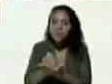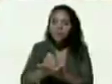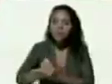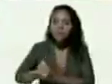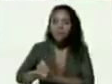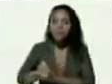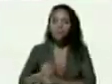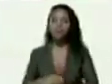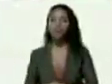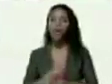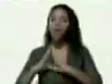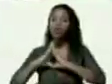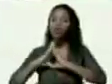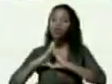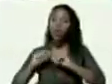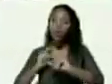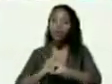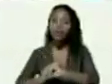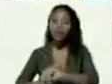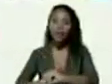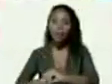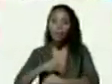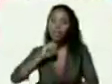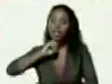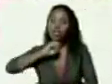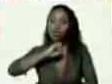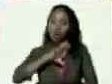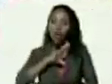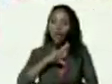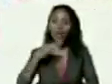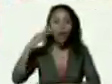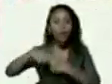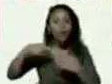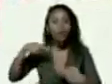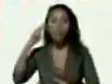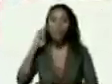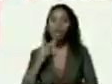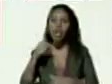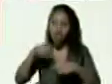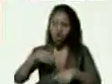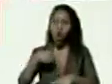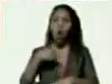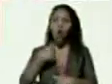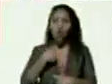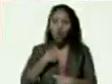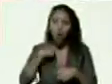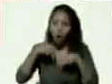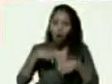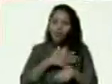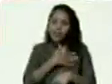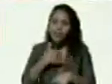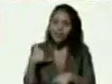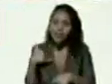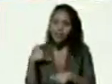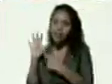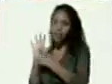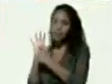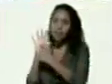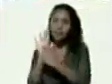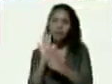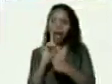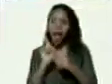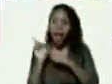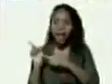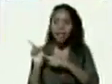todo el tiempo histórico de la revolución bolivariana y hoy quise precisamente que fuera con este